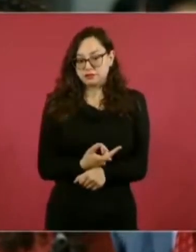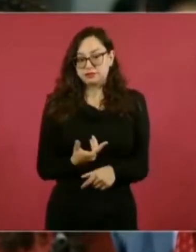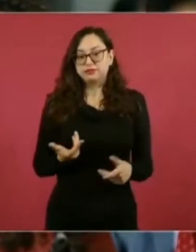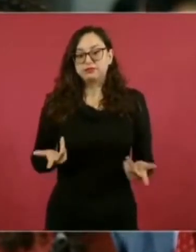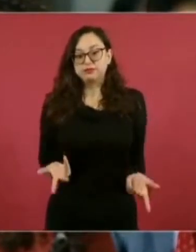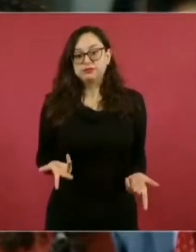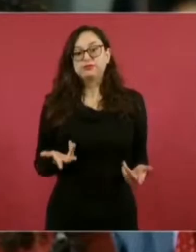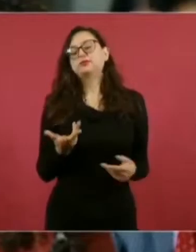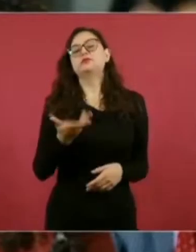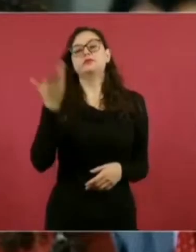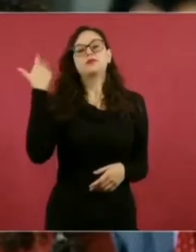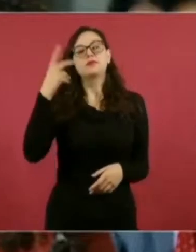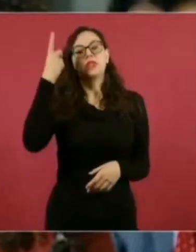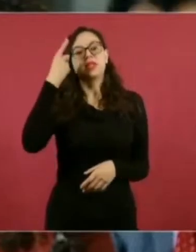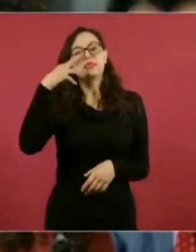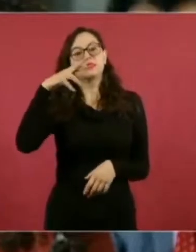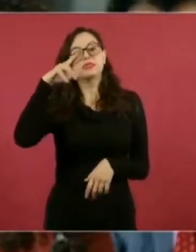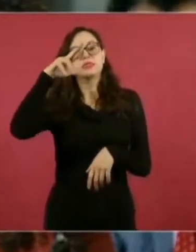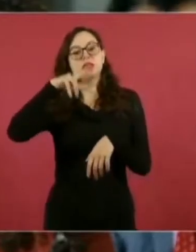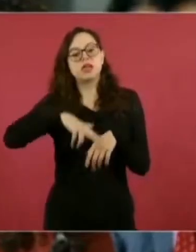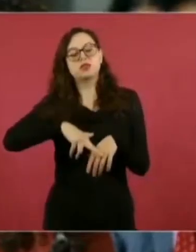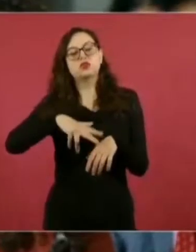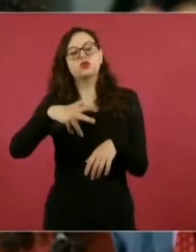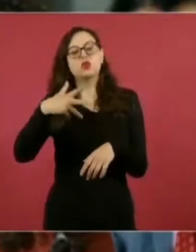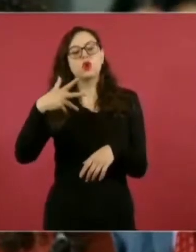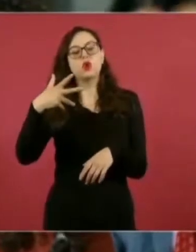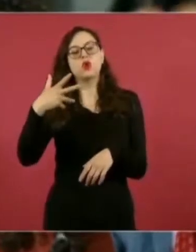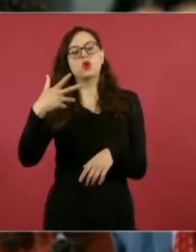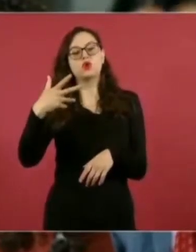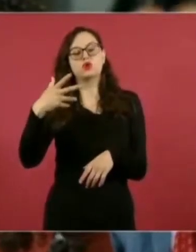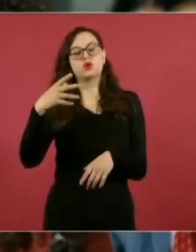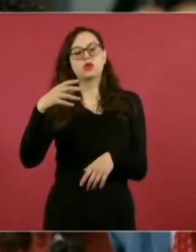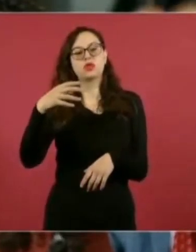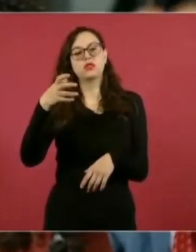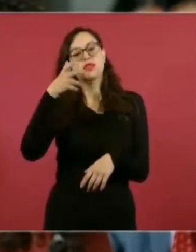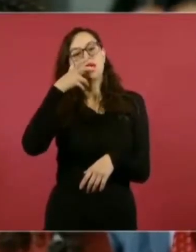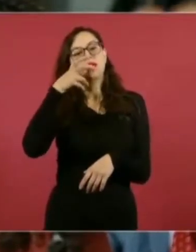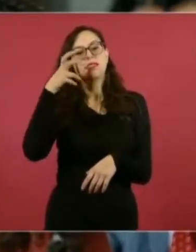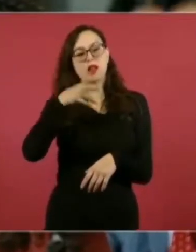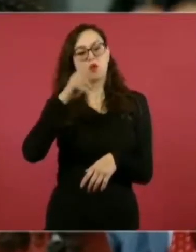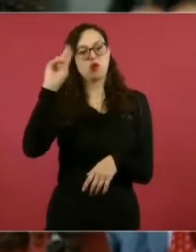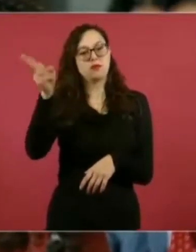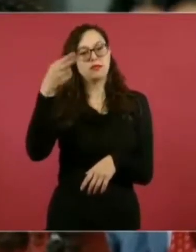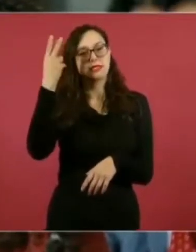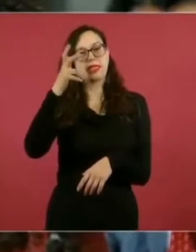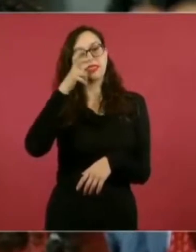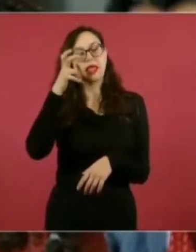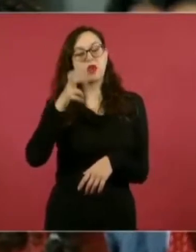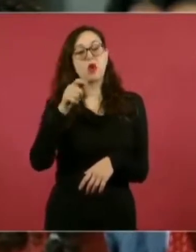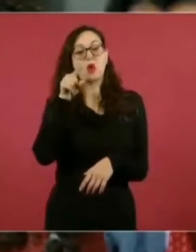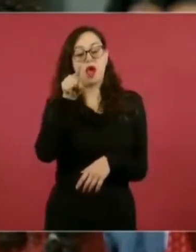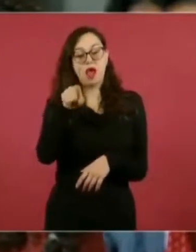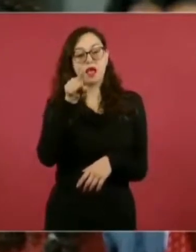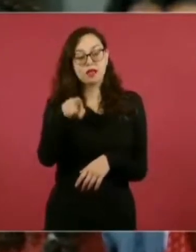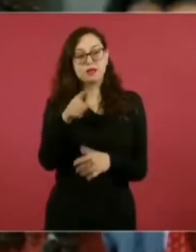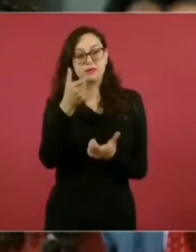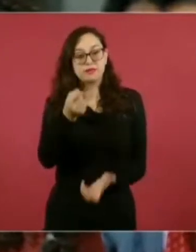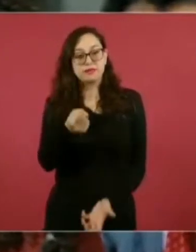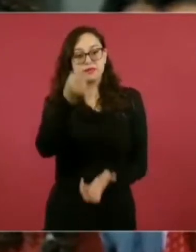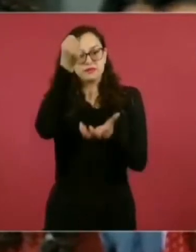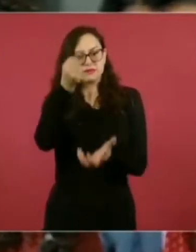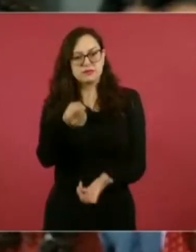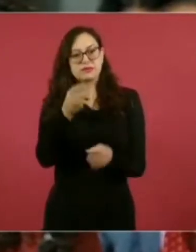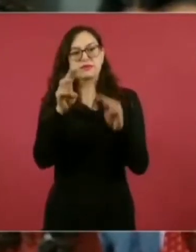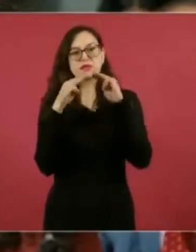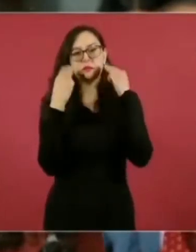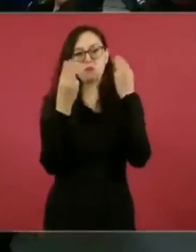fuera director de la Universidad Autónoma del Estado de Hidalgo, Gerardo Sosa Castelán, por los delitos de operación con recursos de procedencia